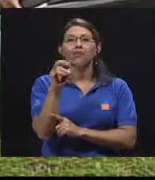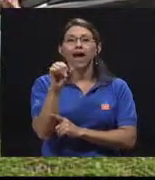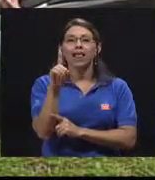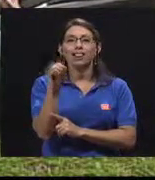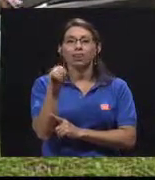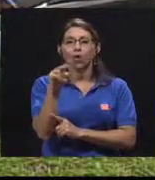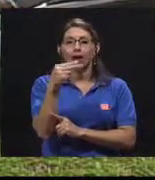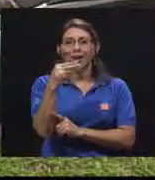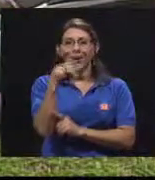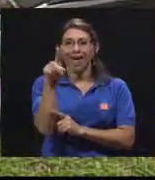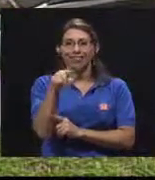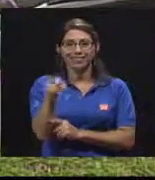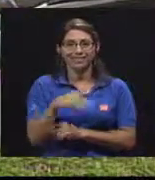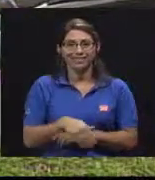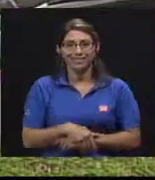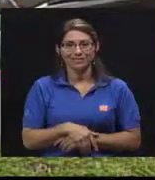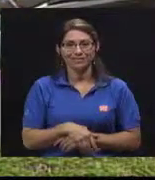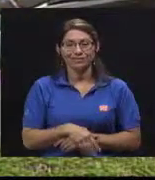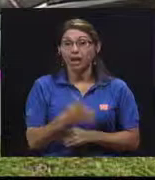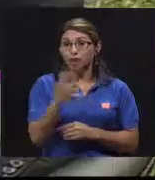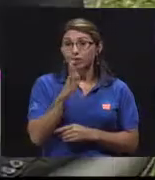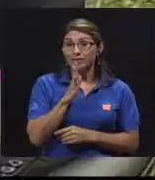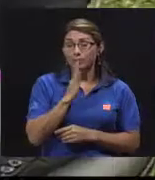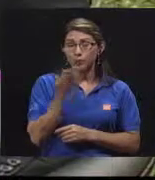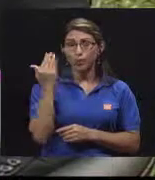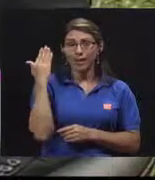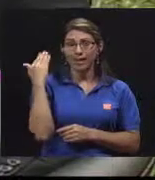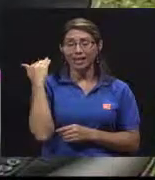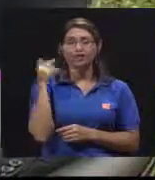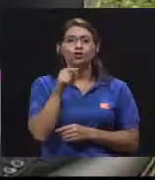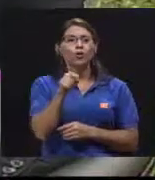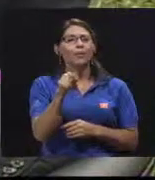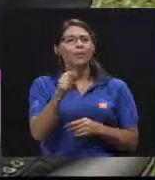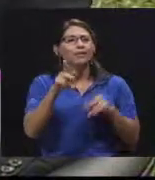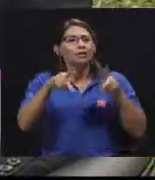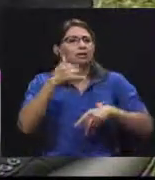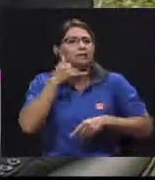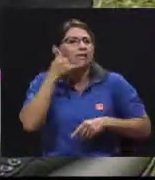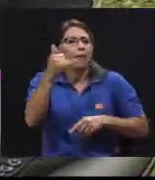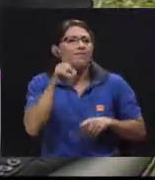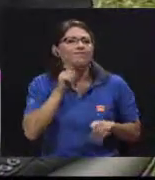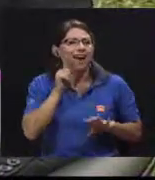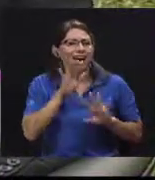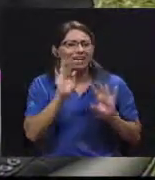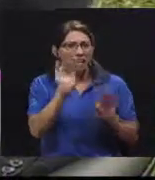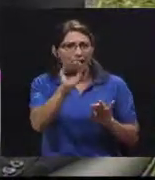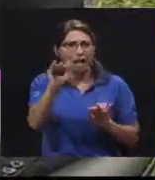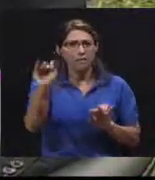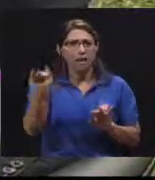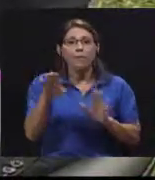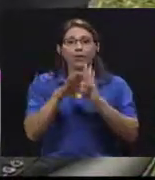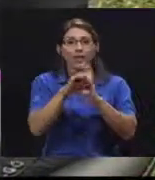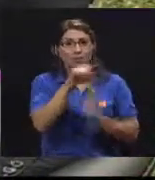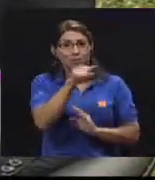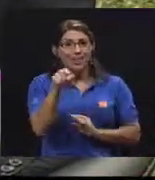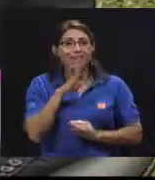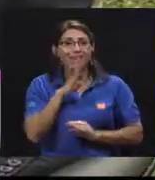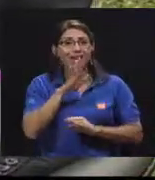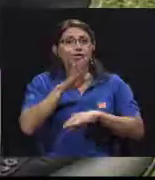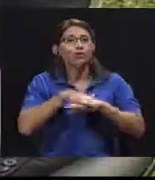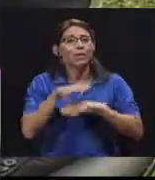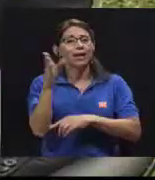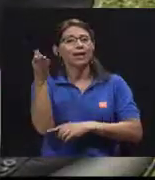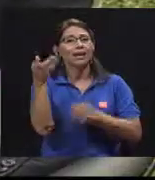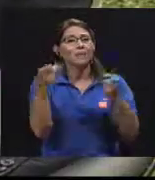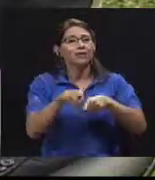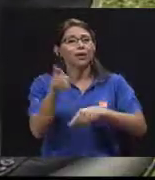Hernández. Tal vez para volver a lo que estábamos conversando, acerca de estas falsas alarmas y estas situaciones que se dan en el caso de Cartago, que nos iba a comentar.